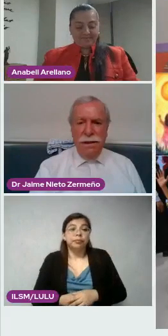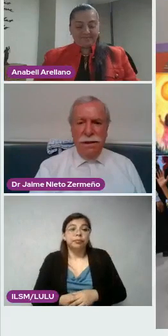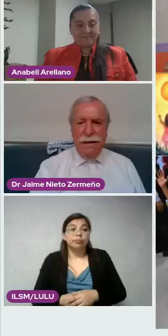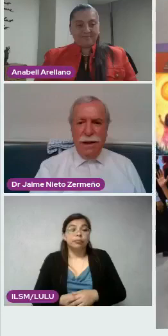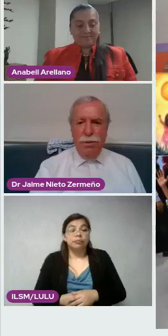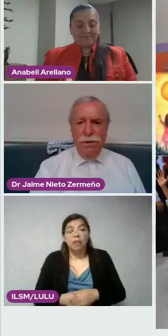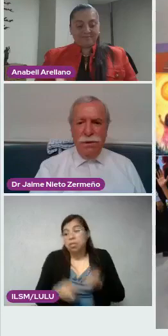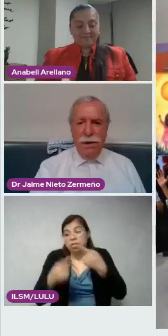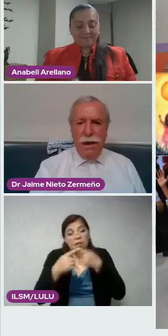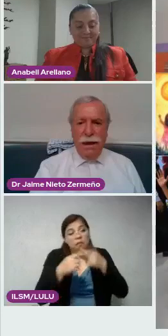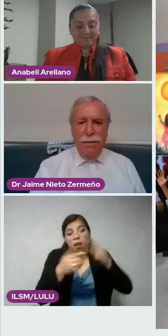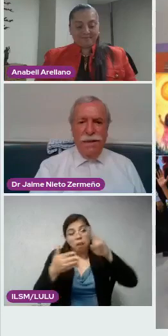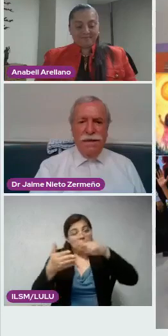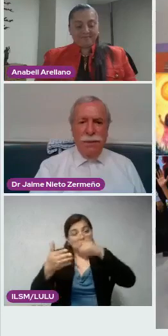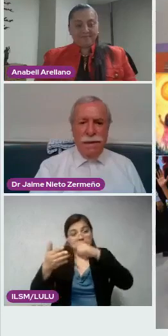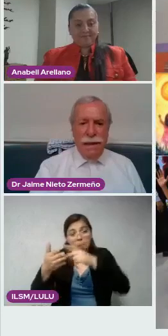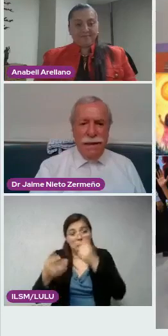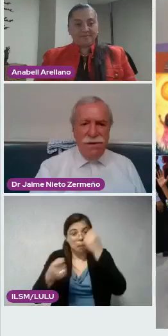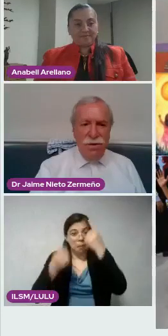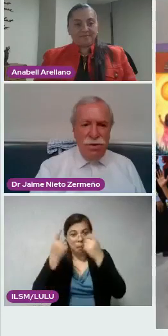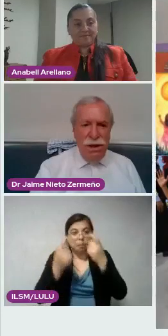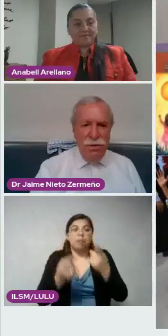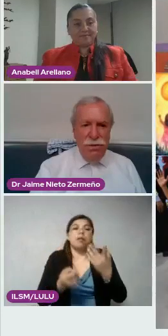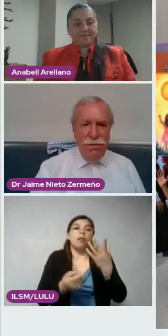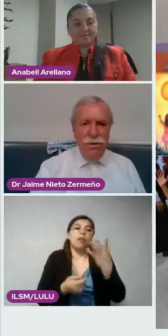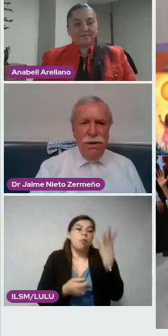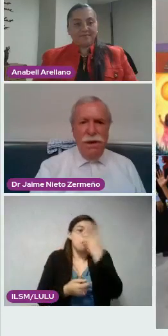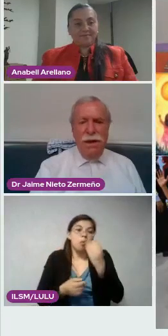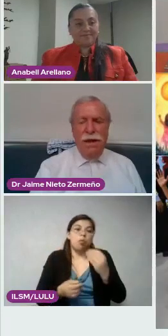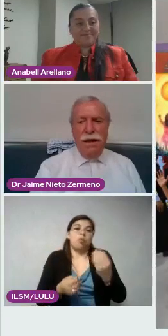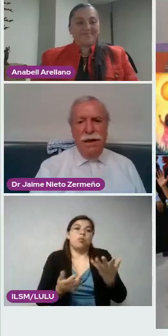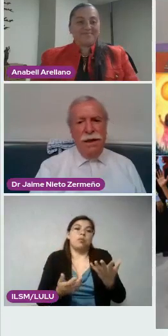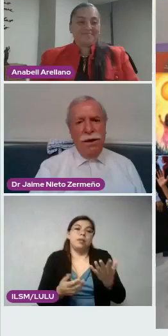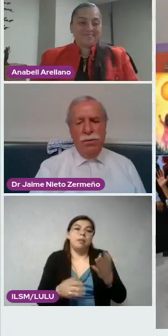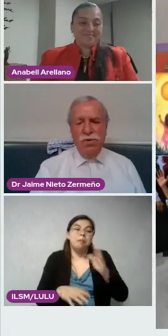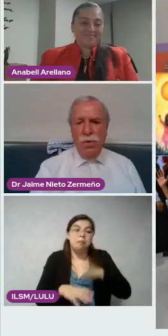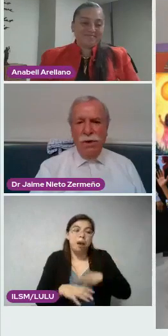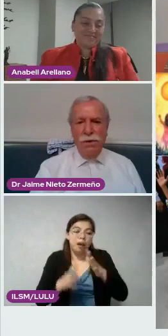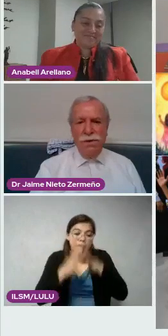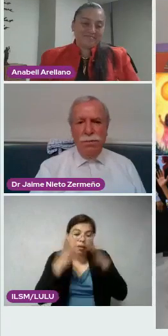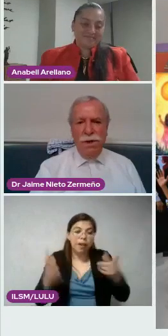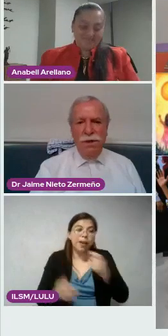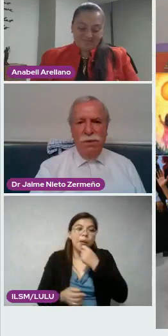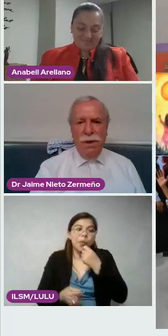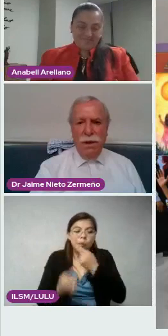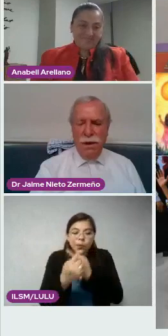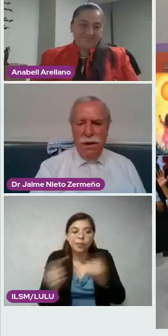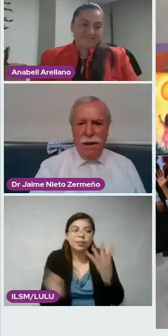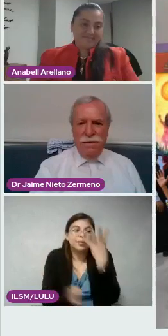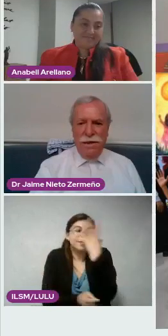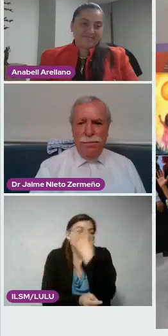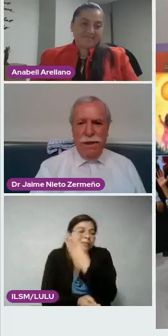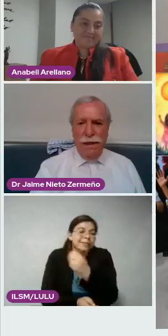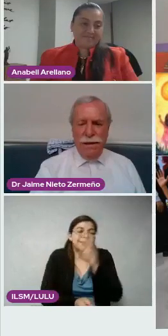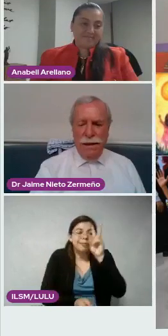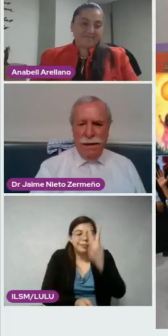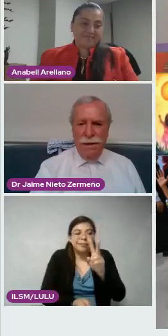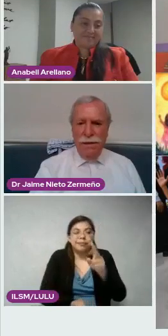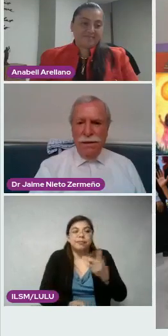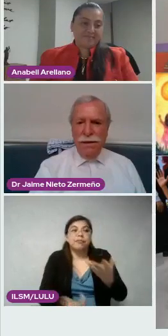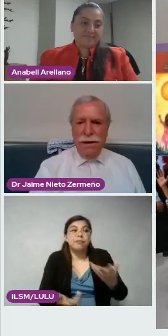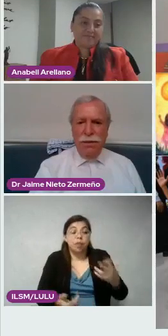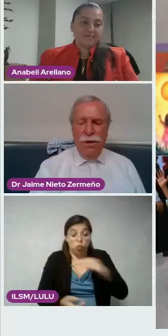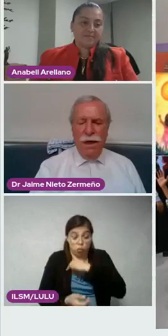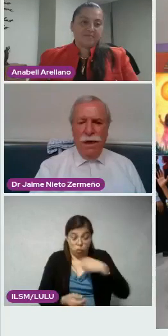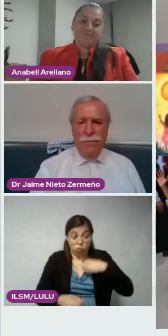Y tenemos la belleza más grande que son los niños, la hermosura. Yo siempre he dicho que el ser pediatra